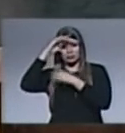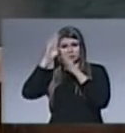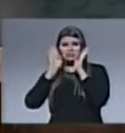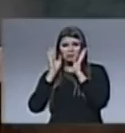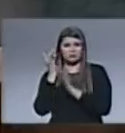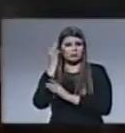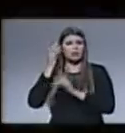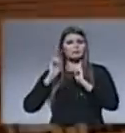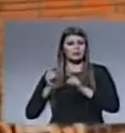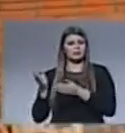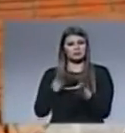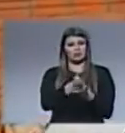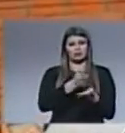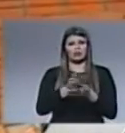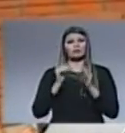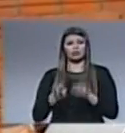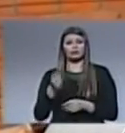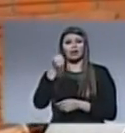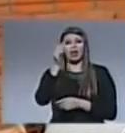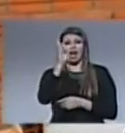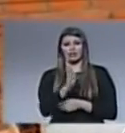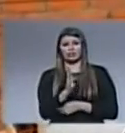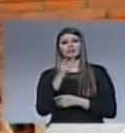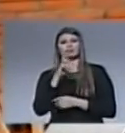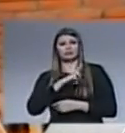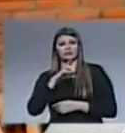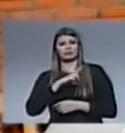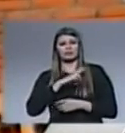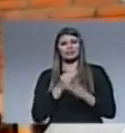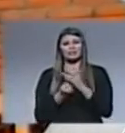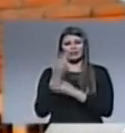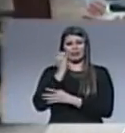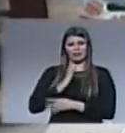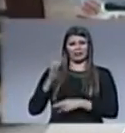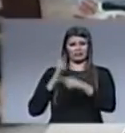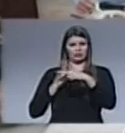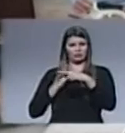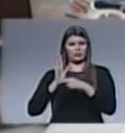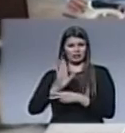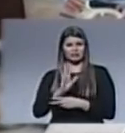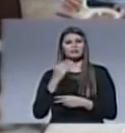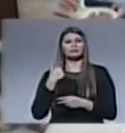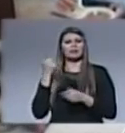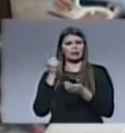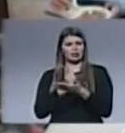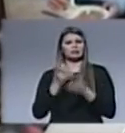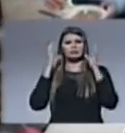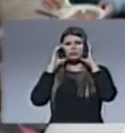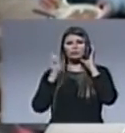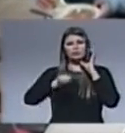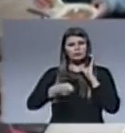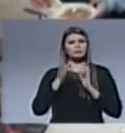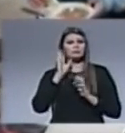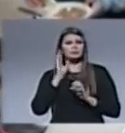bien capacitados. Como congregación tienen un ministerio denominado Nueva Esperanza, que impacta en una emisora radial y en una clínica